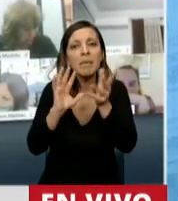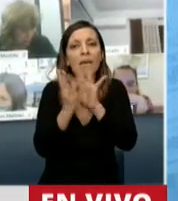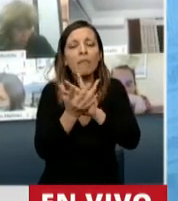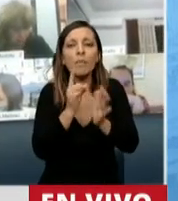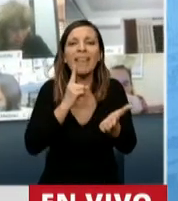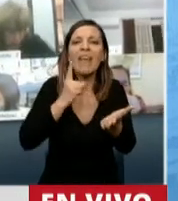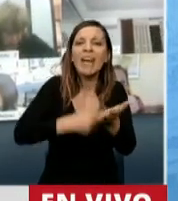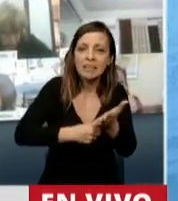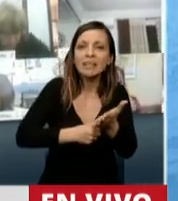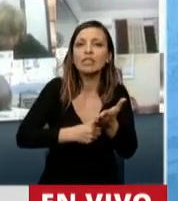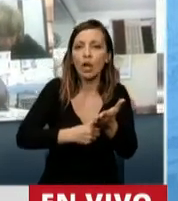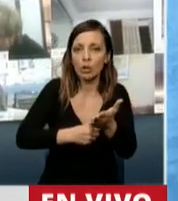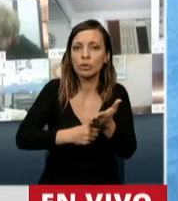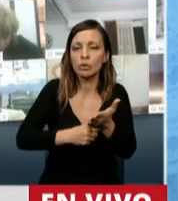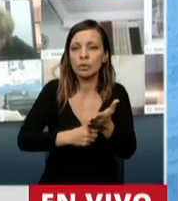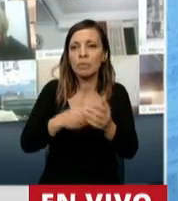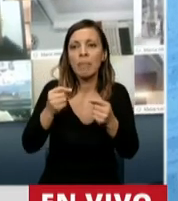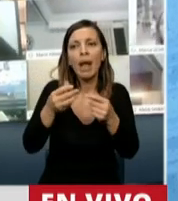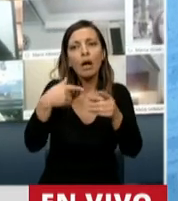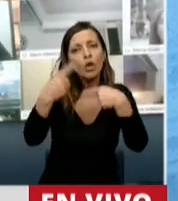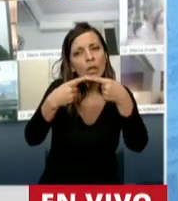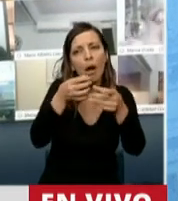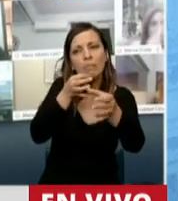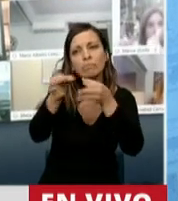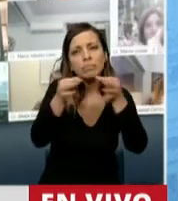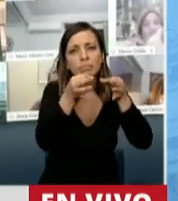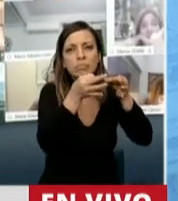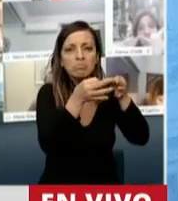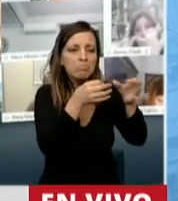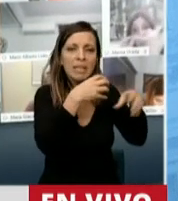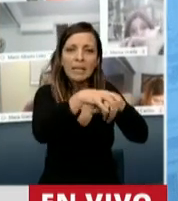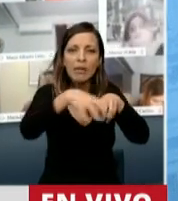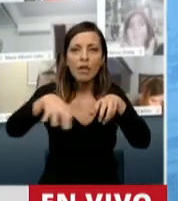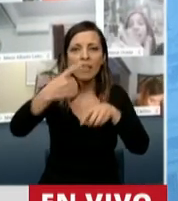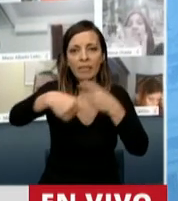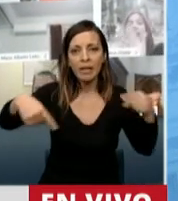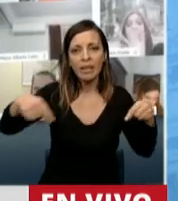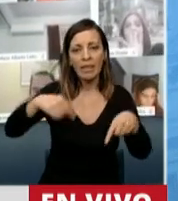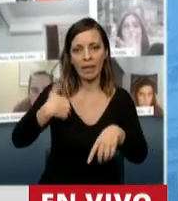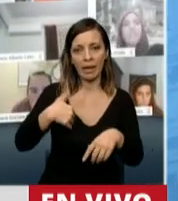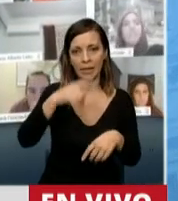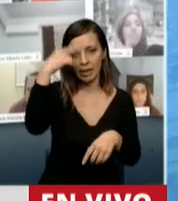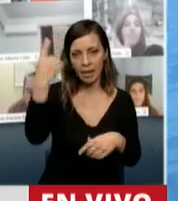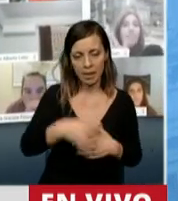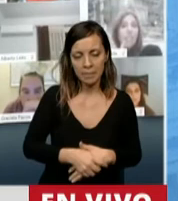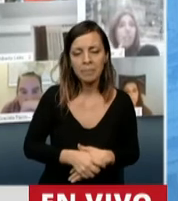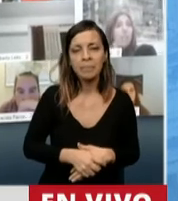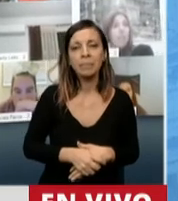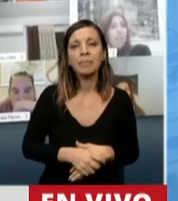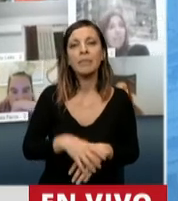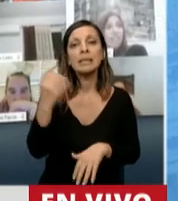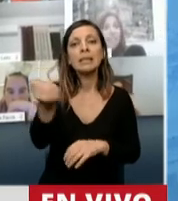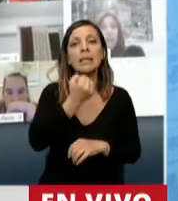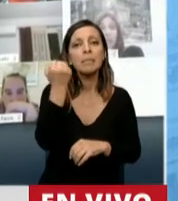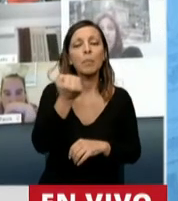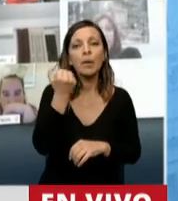decisión que ha tomado de ampliar el diálogo a todos los sectores de la vida nacional de nuestro país. Es importante que